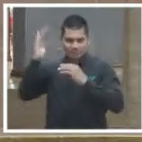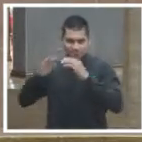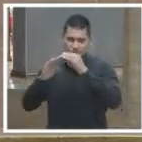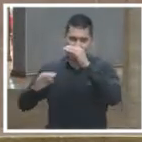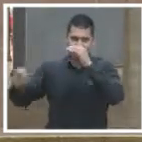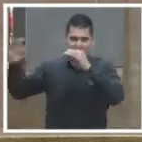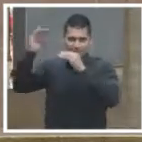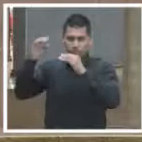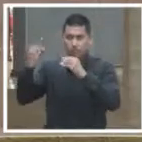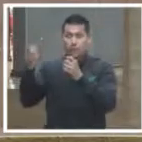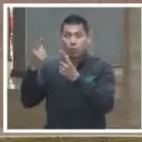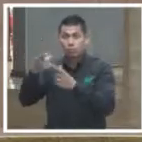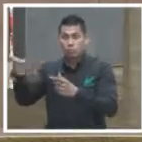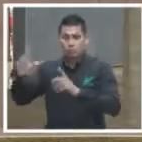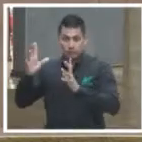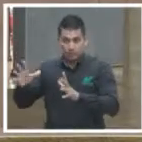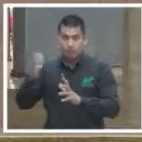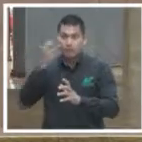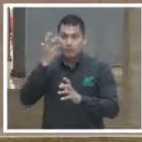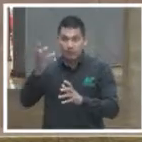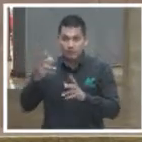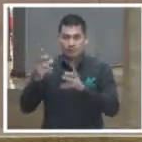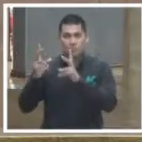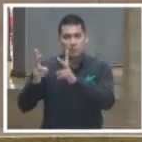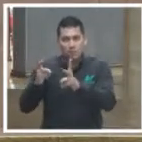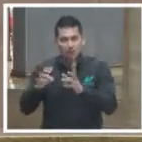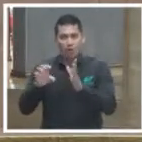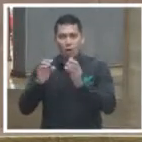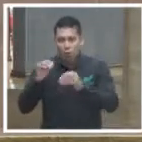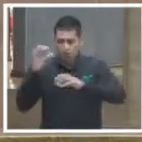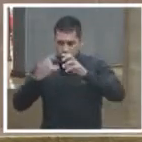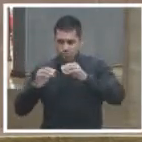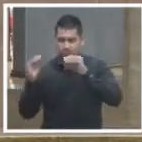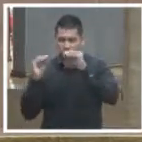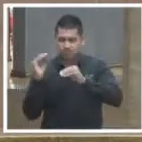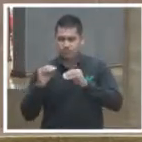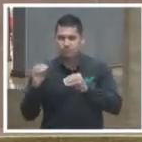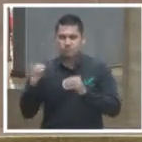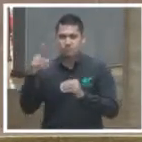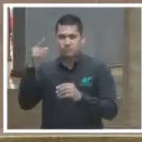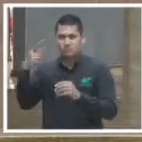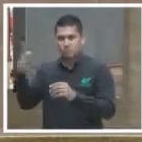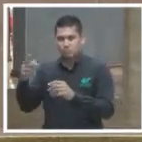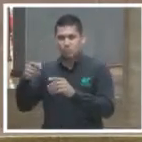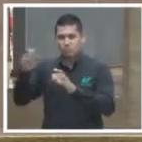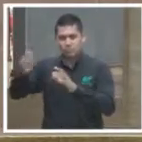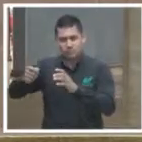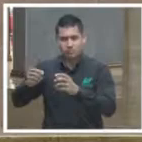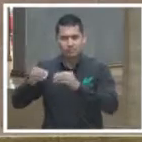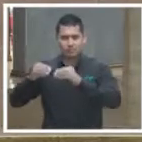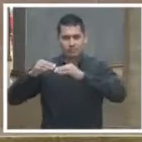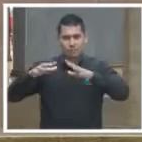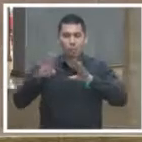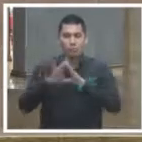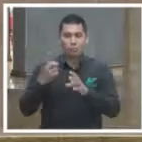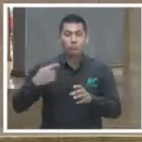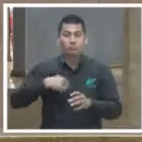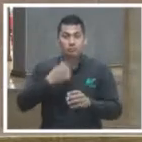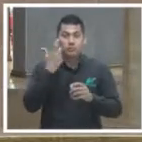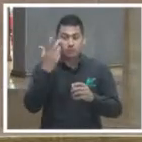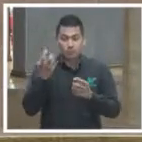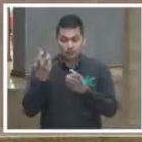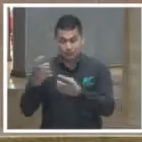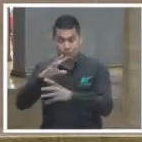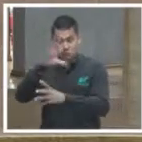iniciar la plática de sus sentencias como esto nosotros lo estamos haciendo también con la jurisprudencia y esto lo queremos también abrir al público